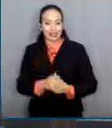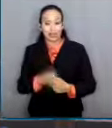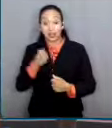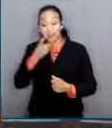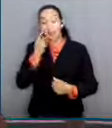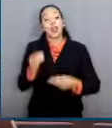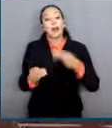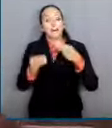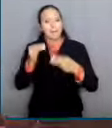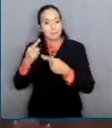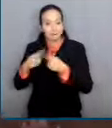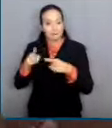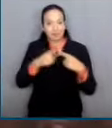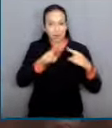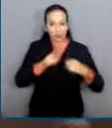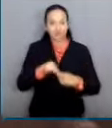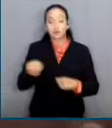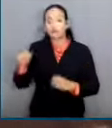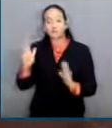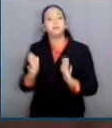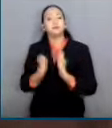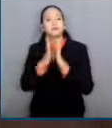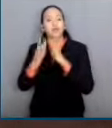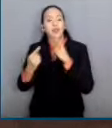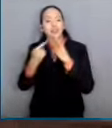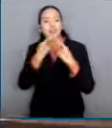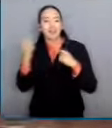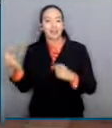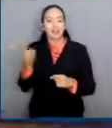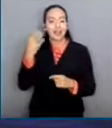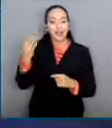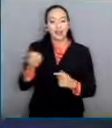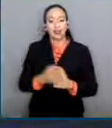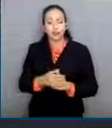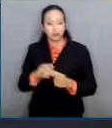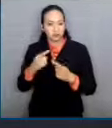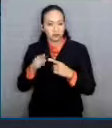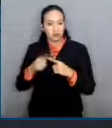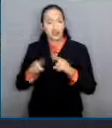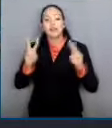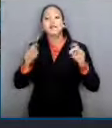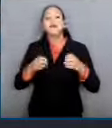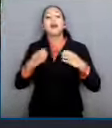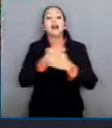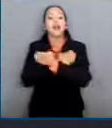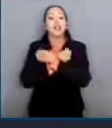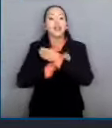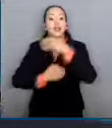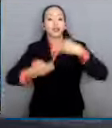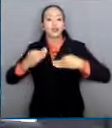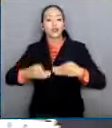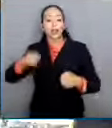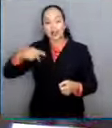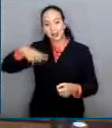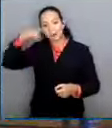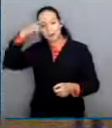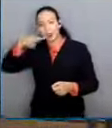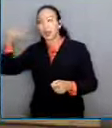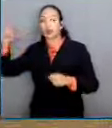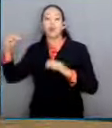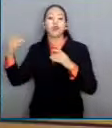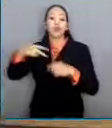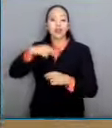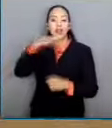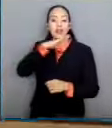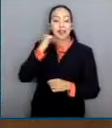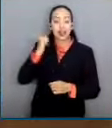que participaron en los diálogos con el mundo, Educación Jurídica en Alemania y México, que se llevaron a cabo en la Facultad de